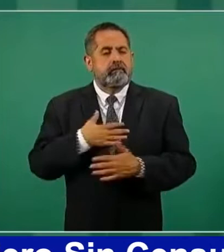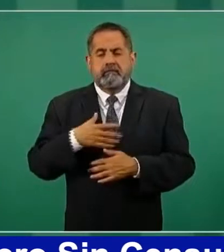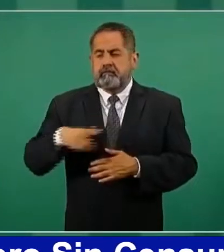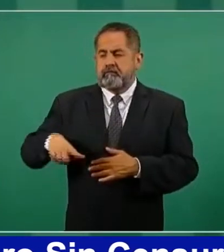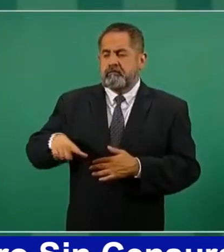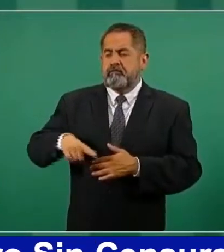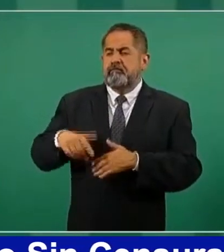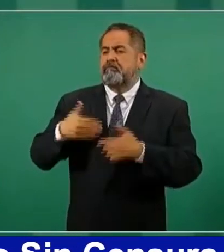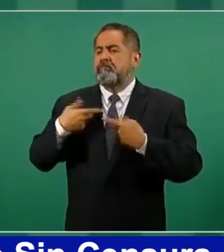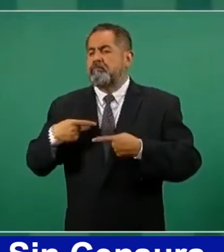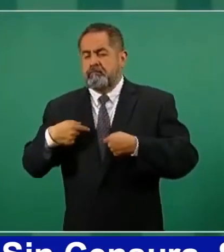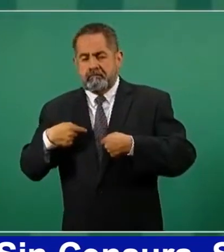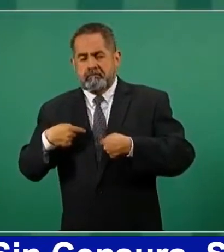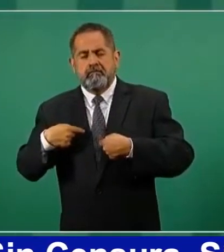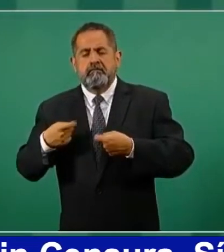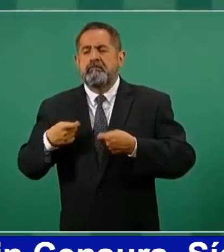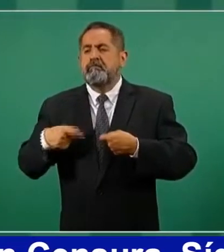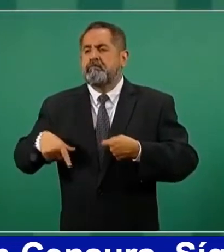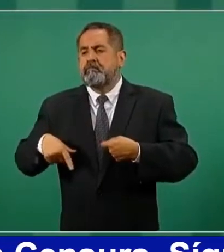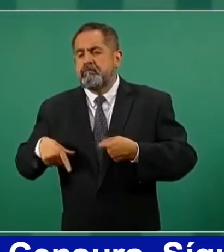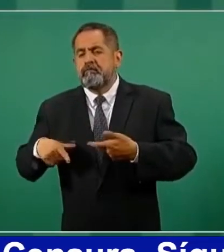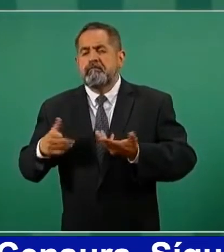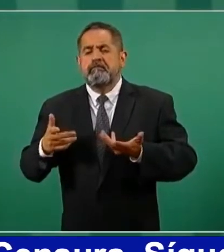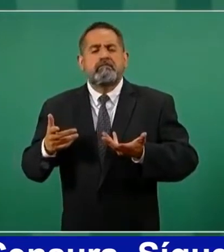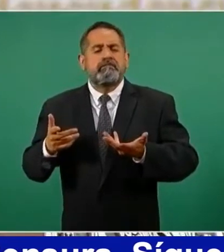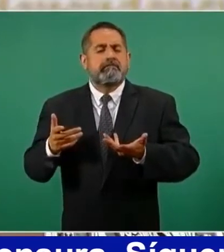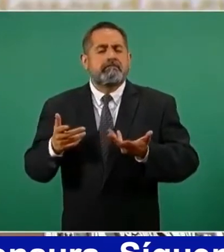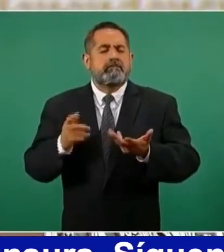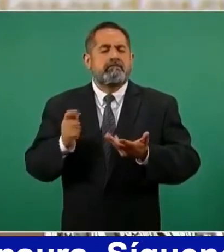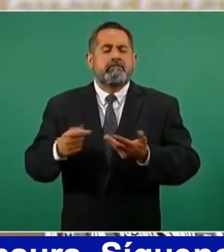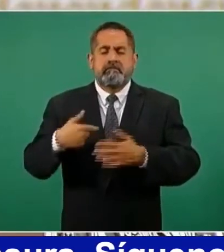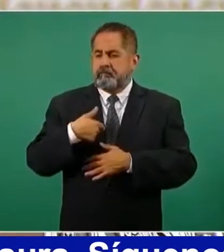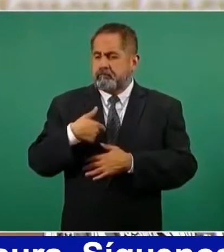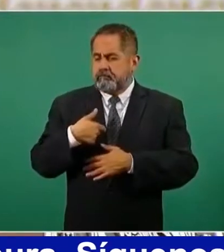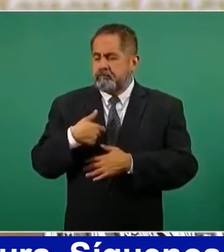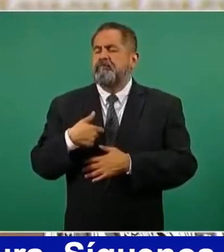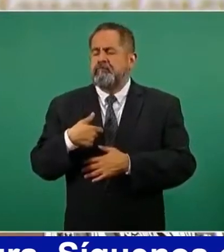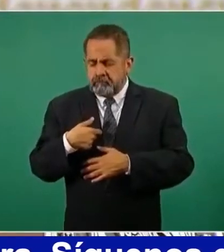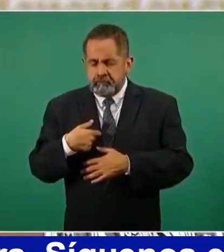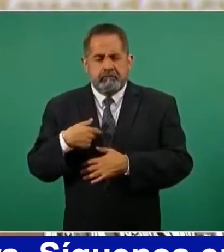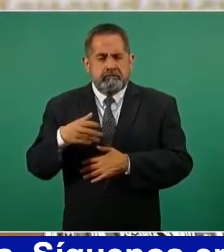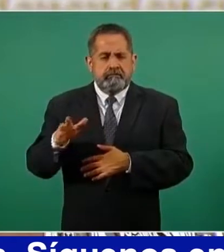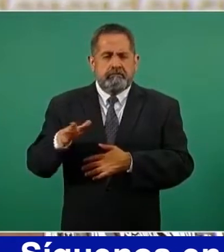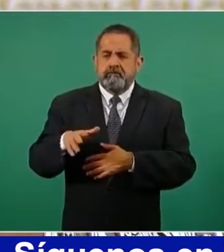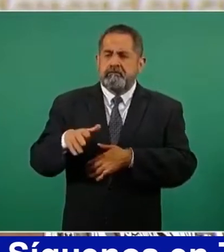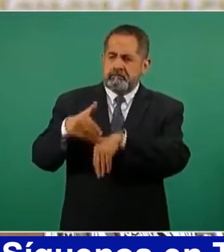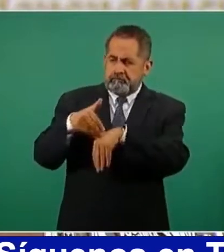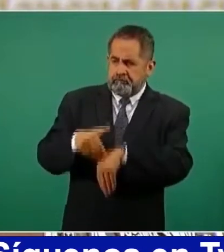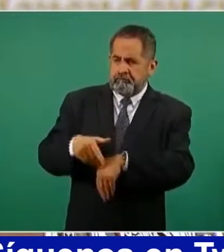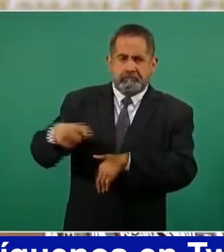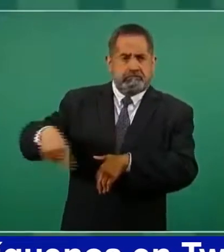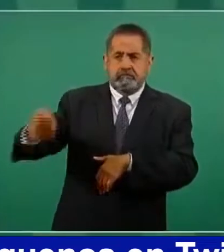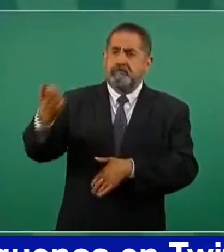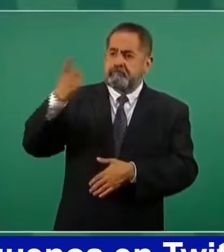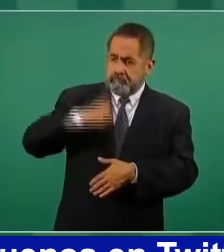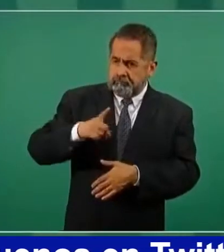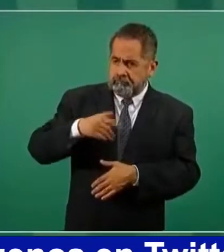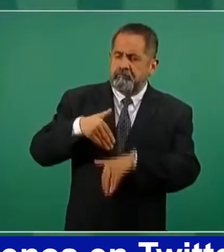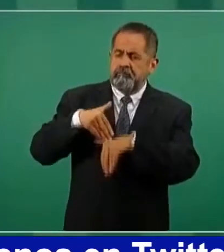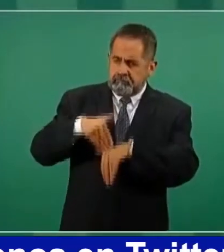tiene que mandar obedeciendo al pueblo